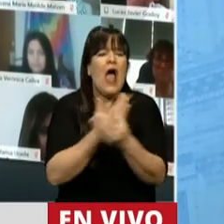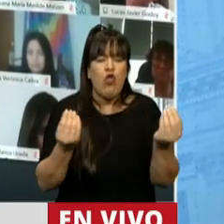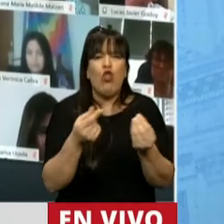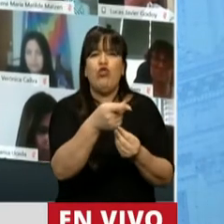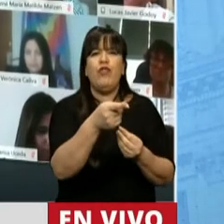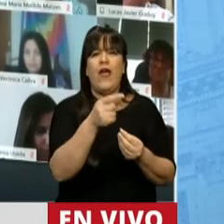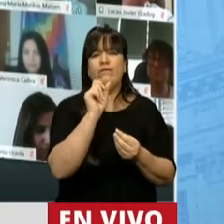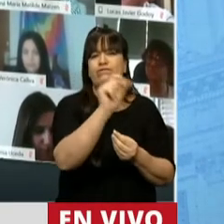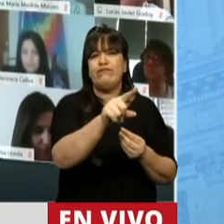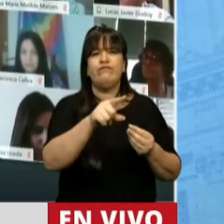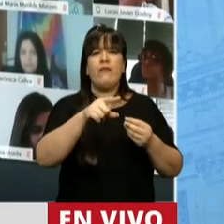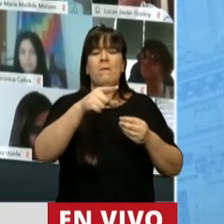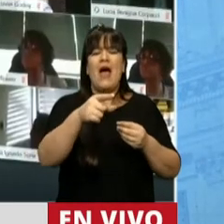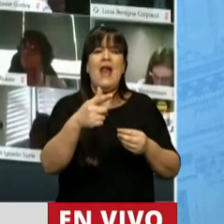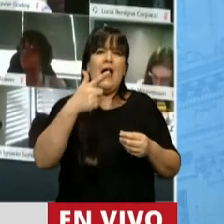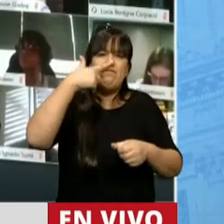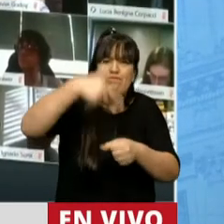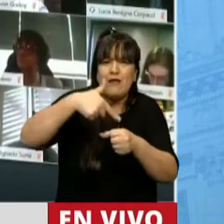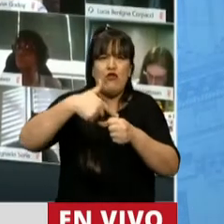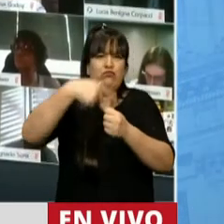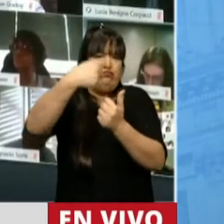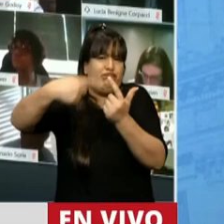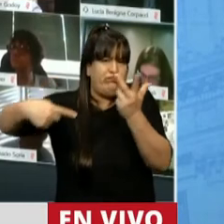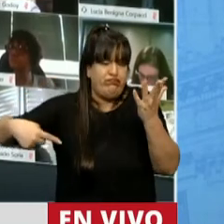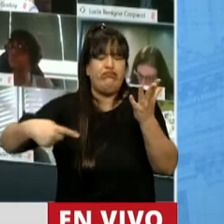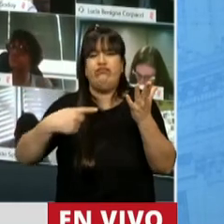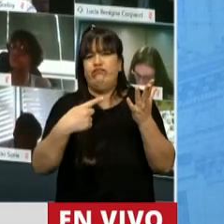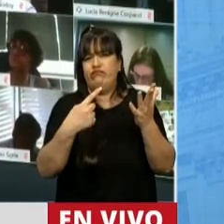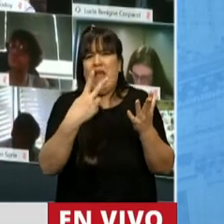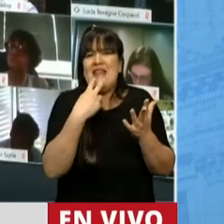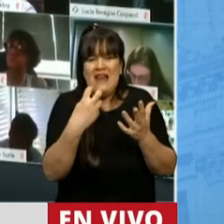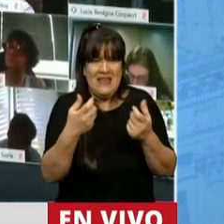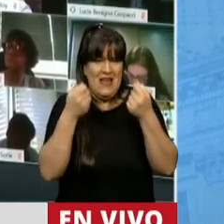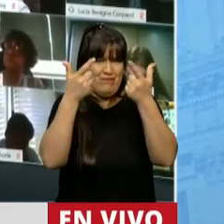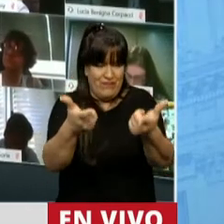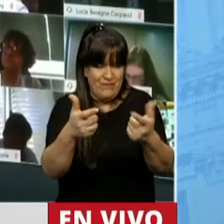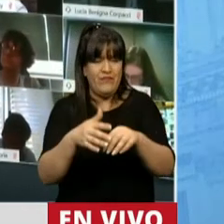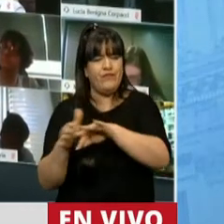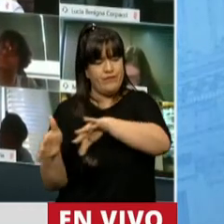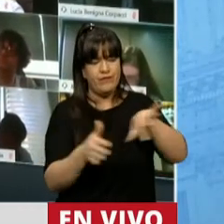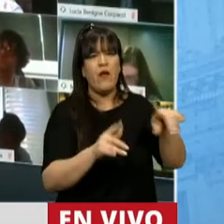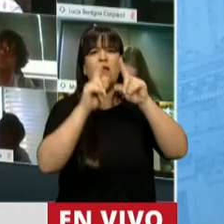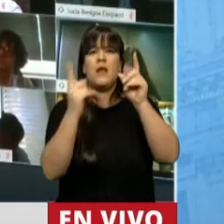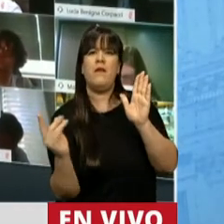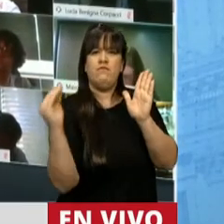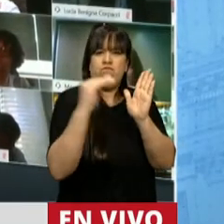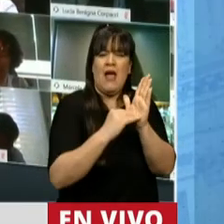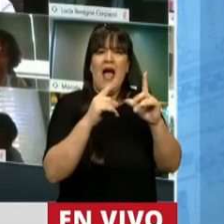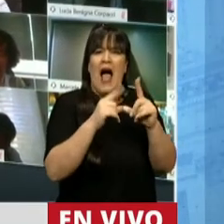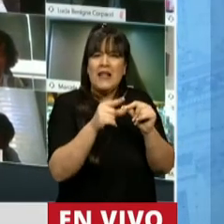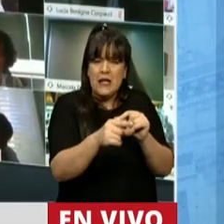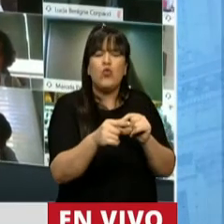a los distribuidores de energía. Se incorpora un artículo habilitando,